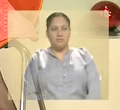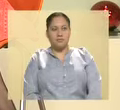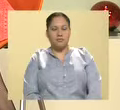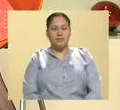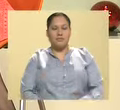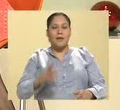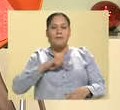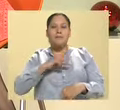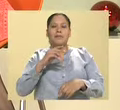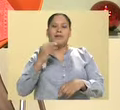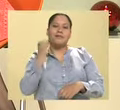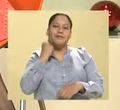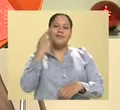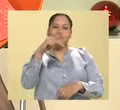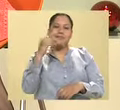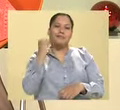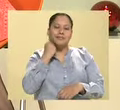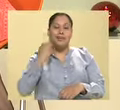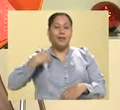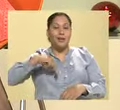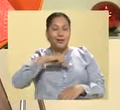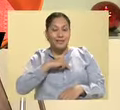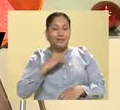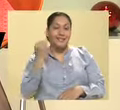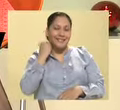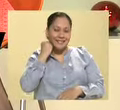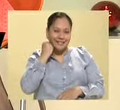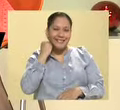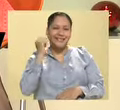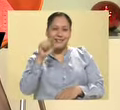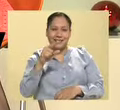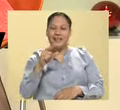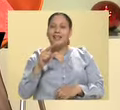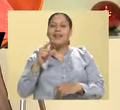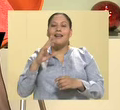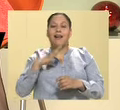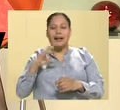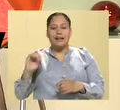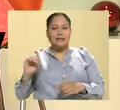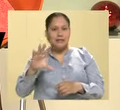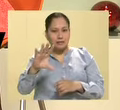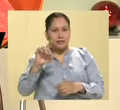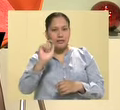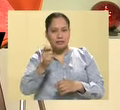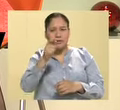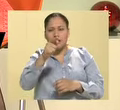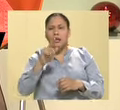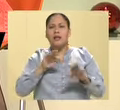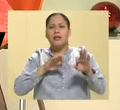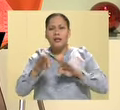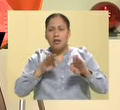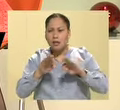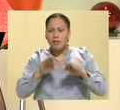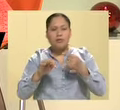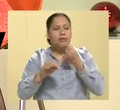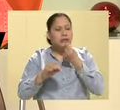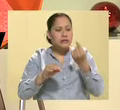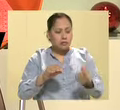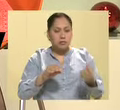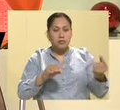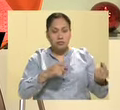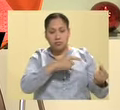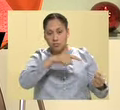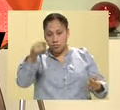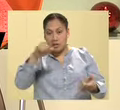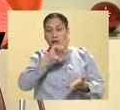Pues mi abogada, tu abogada, nuestra abogada, nos mandó una cápsula hablándonos del trabajo infantil, que según